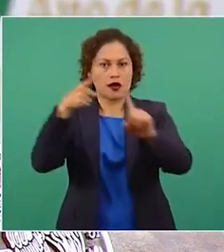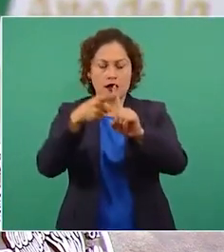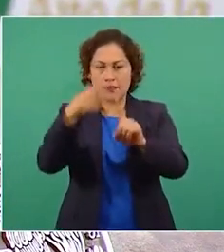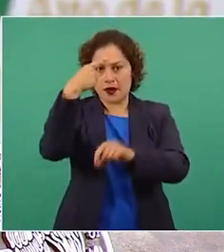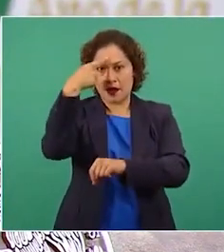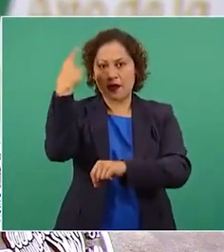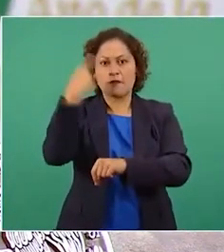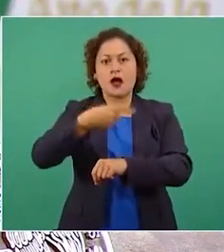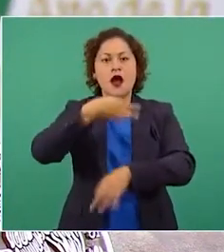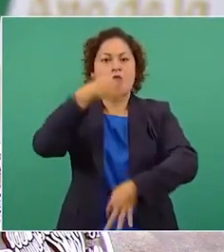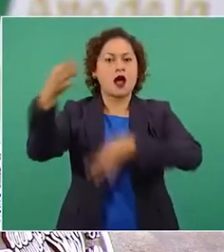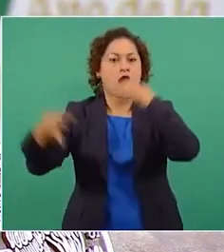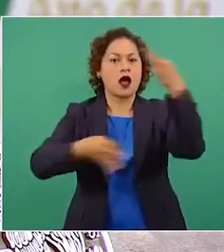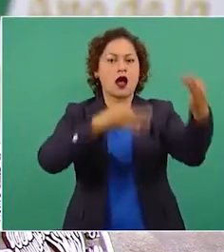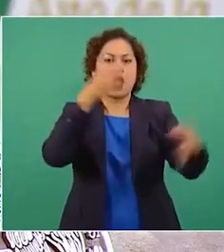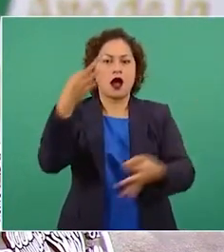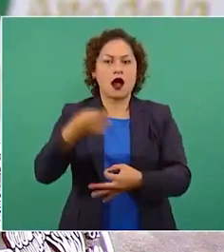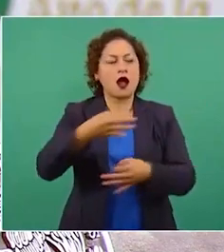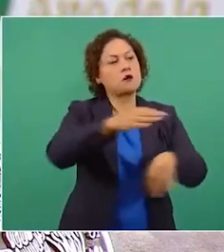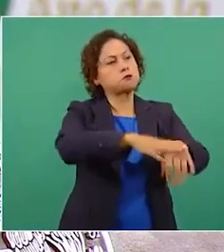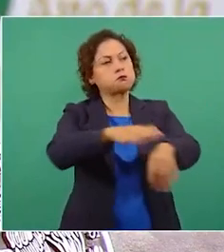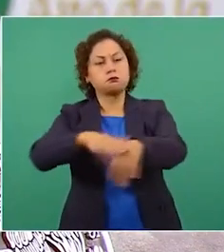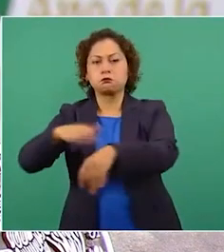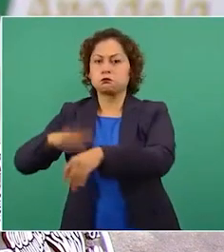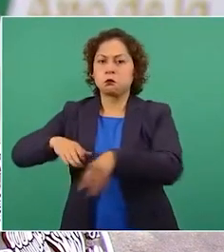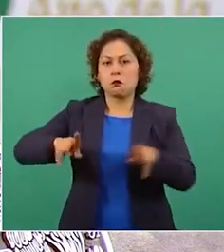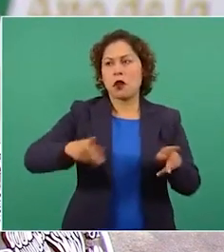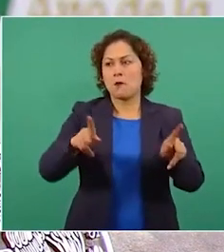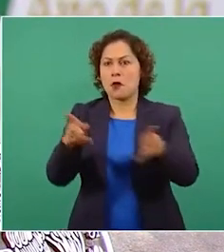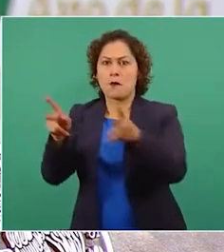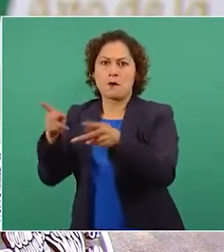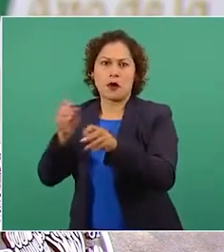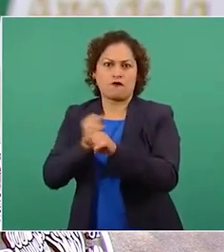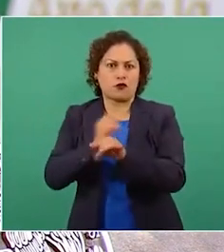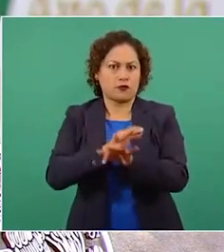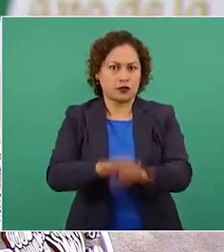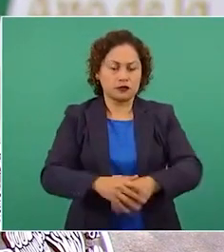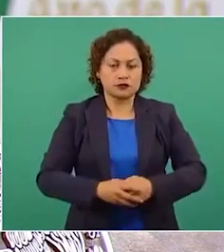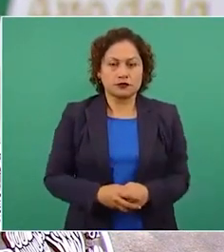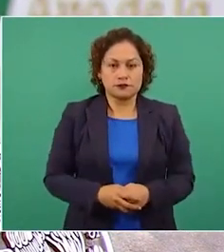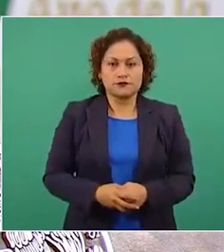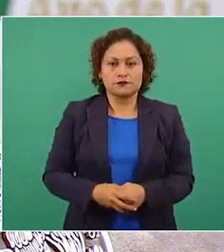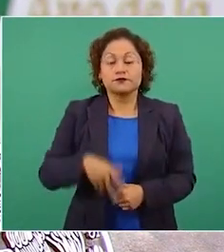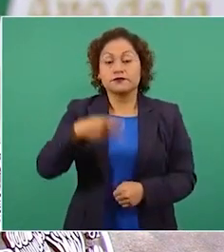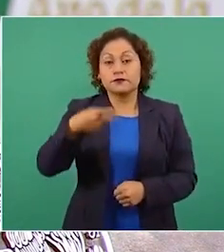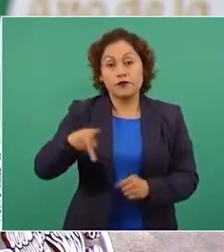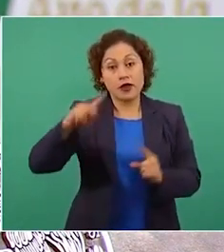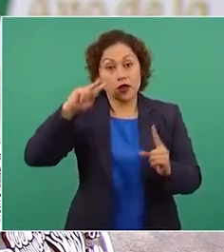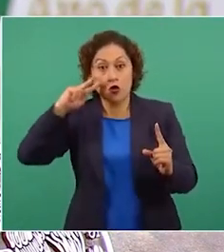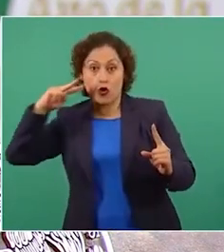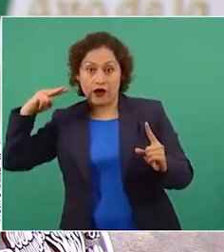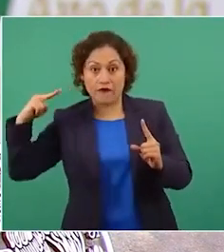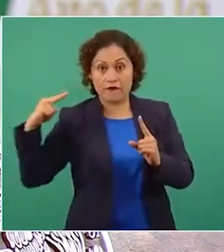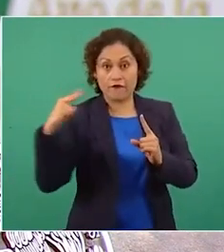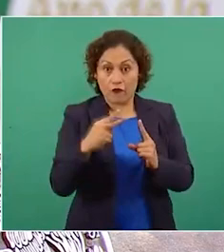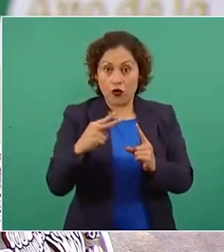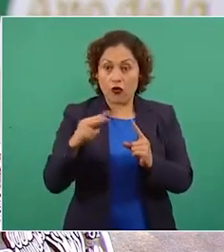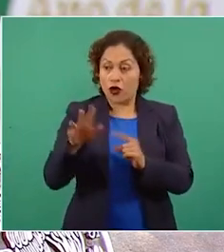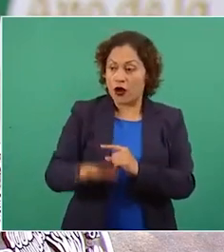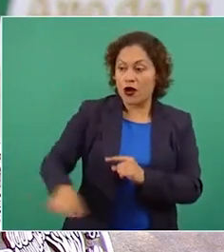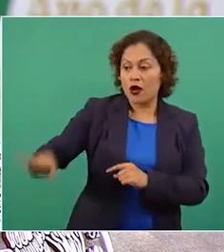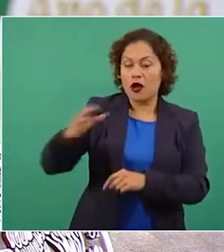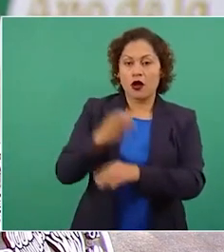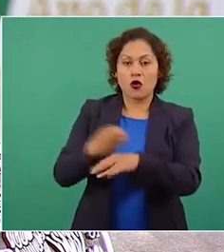informativa que deseen brindar a sus audiencias, el enfoque y la jerarquización de los hechos por cada